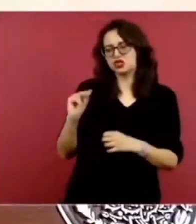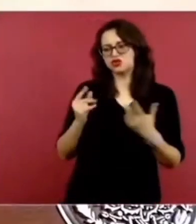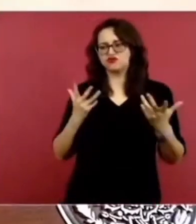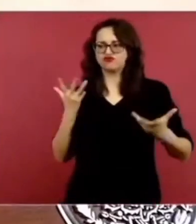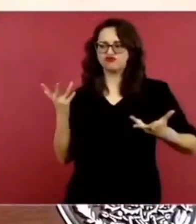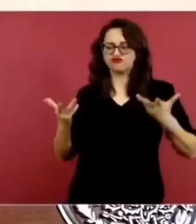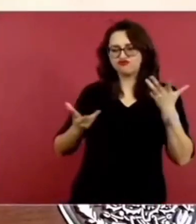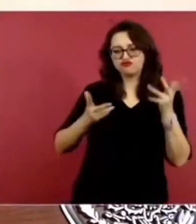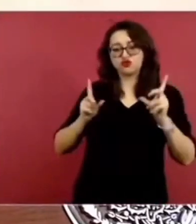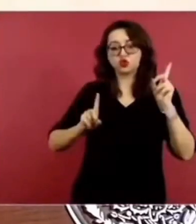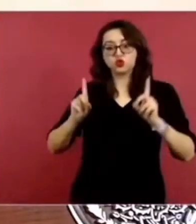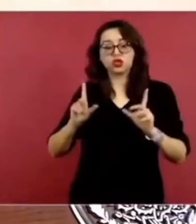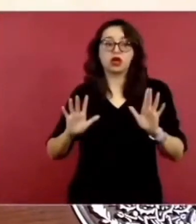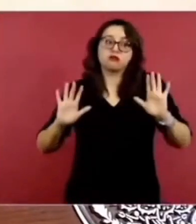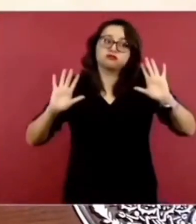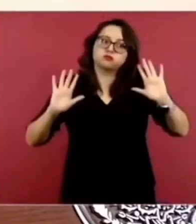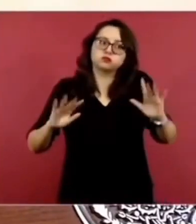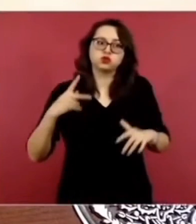adhieran.